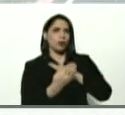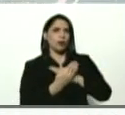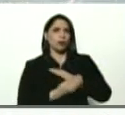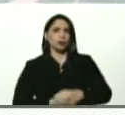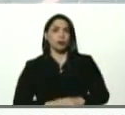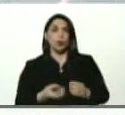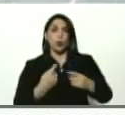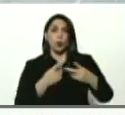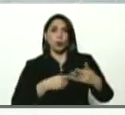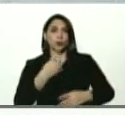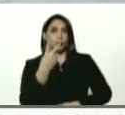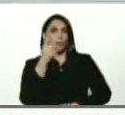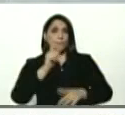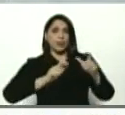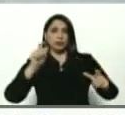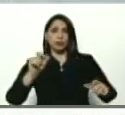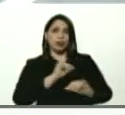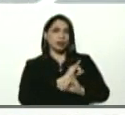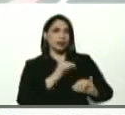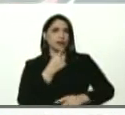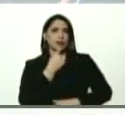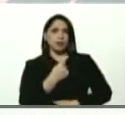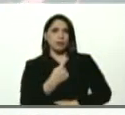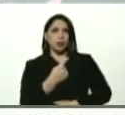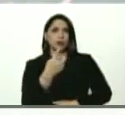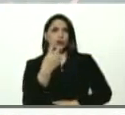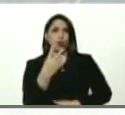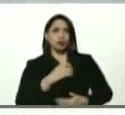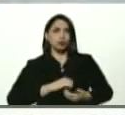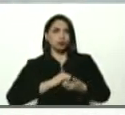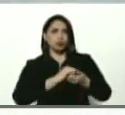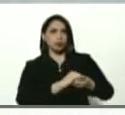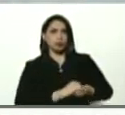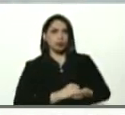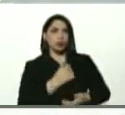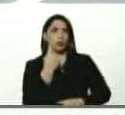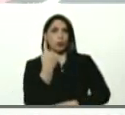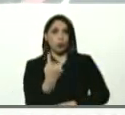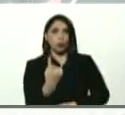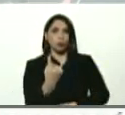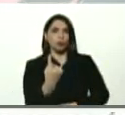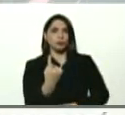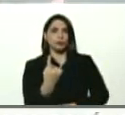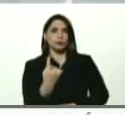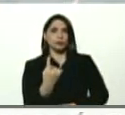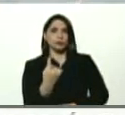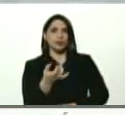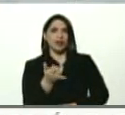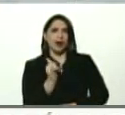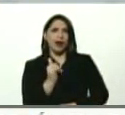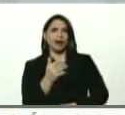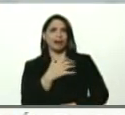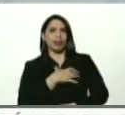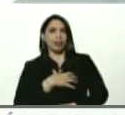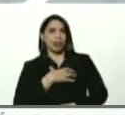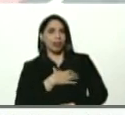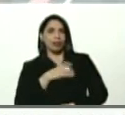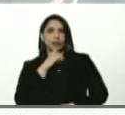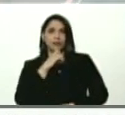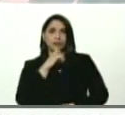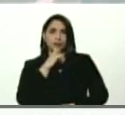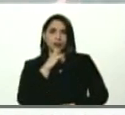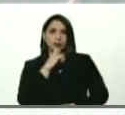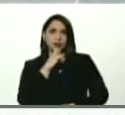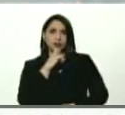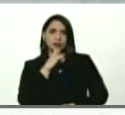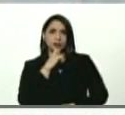Los otros dos casos, ya los referimos, dos en Trujillo. Uno de estos casos está en condición muy complicada y los